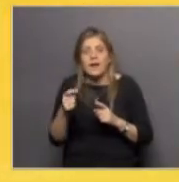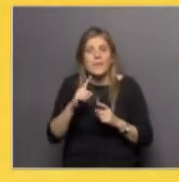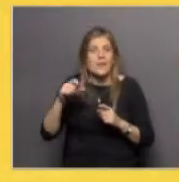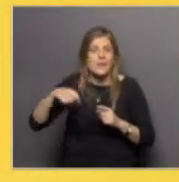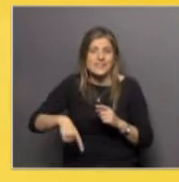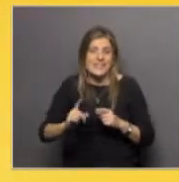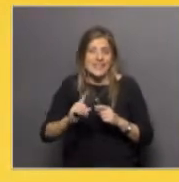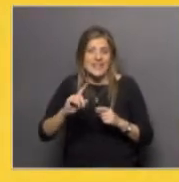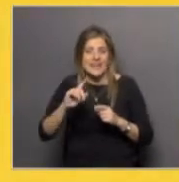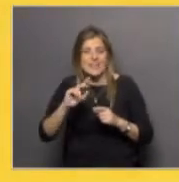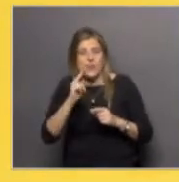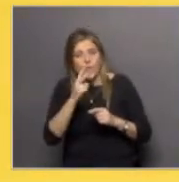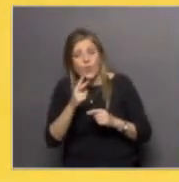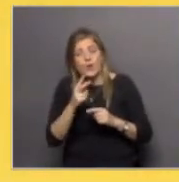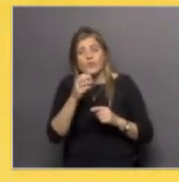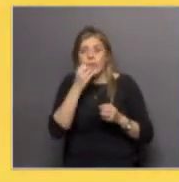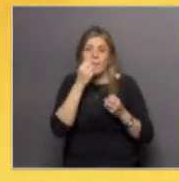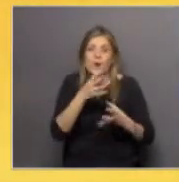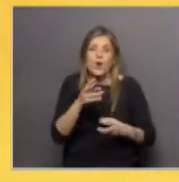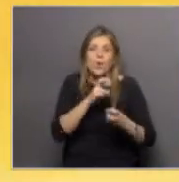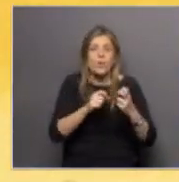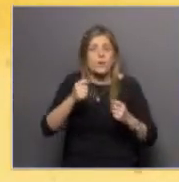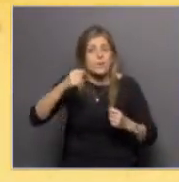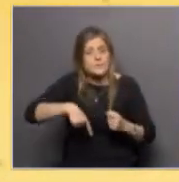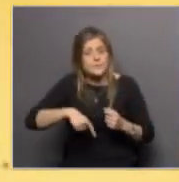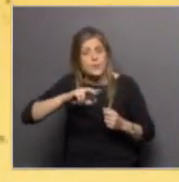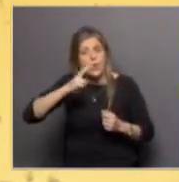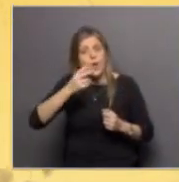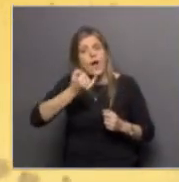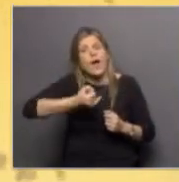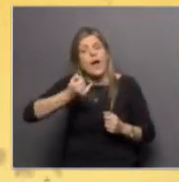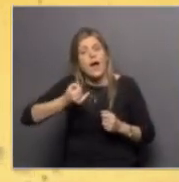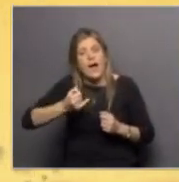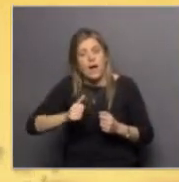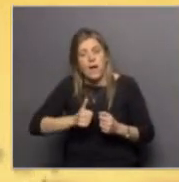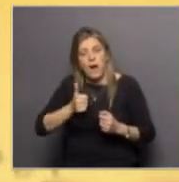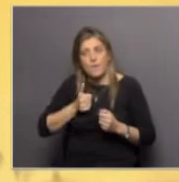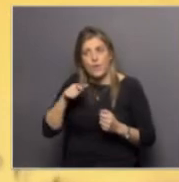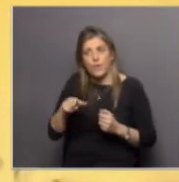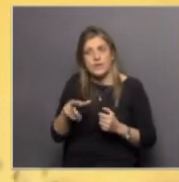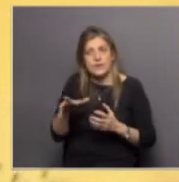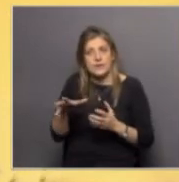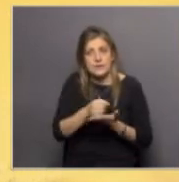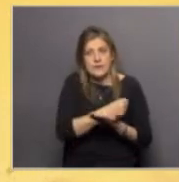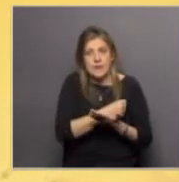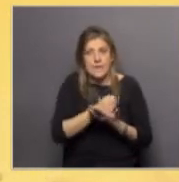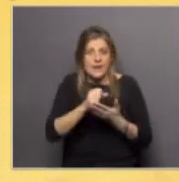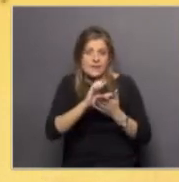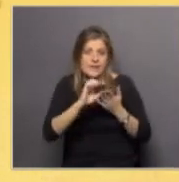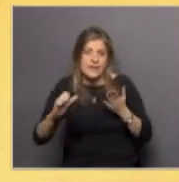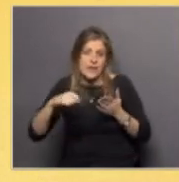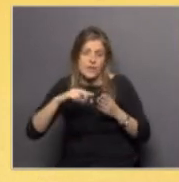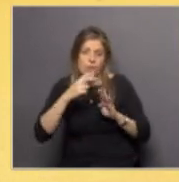Entonces está bueno tener algo que nos identifique y que sea fácilmente asequible dentro de nuestro país.